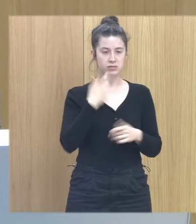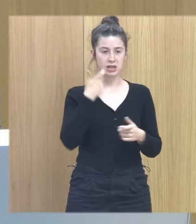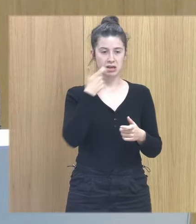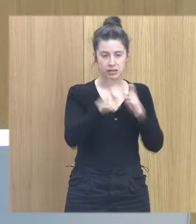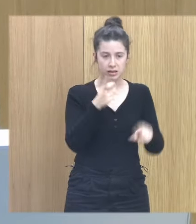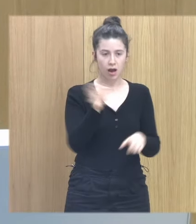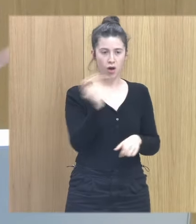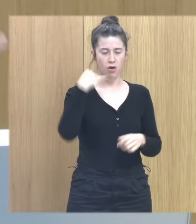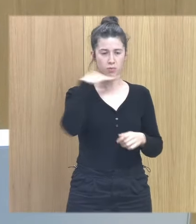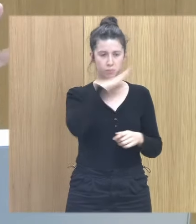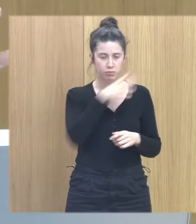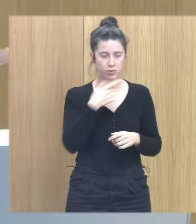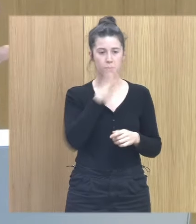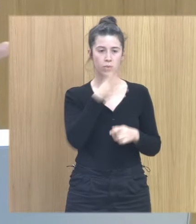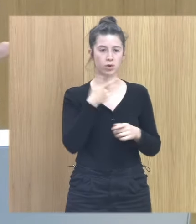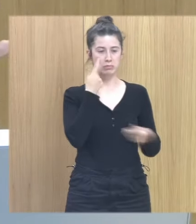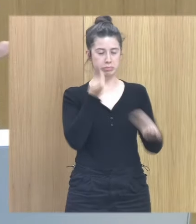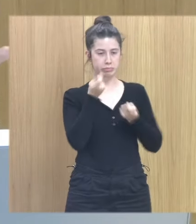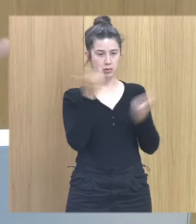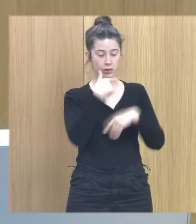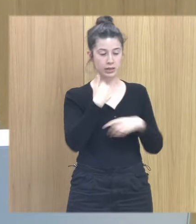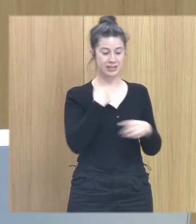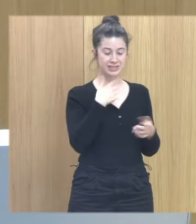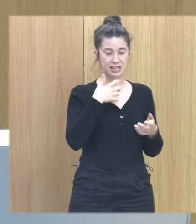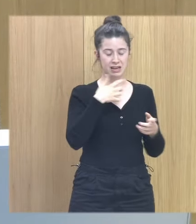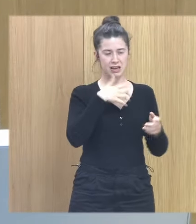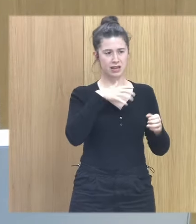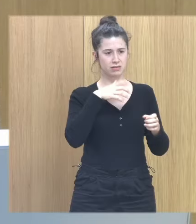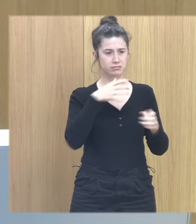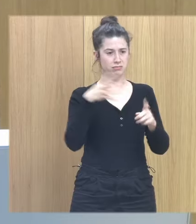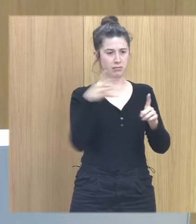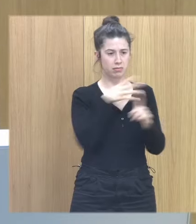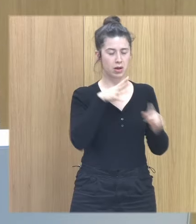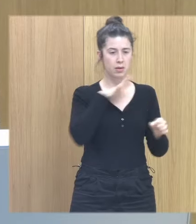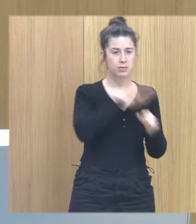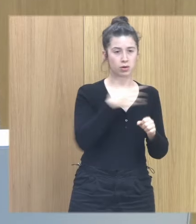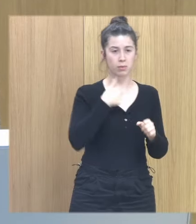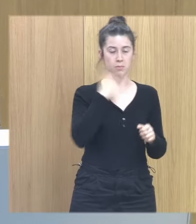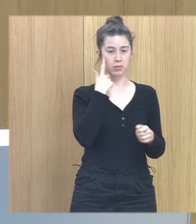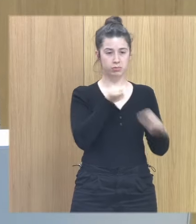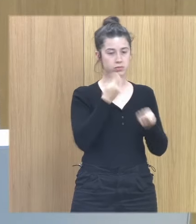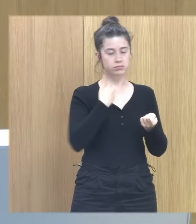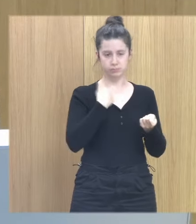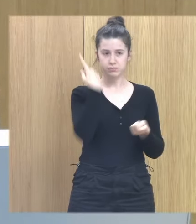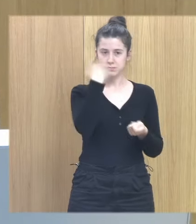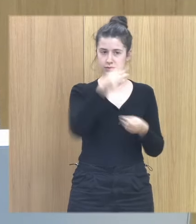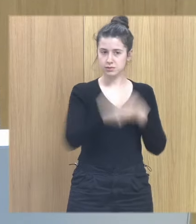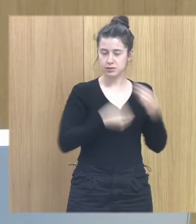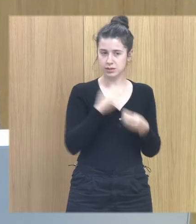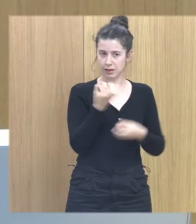descontrol. Yo no violo a un niño por descontrol. Cuando yo violo a un niño sé lo que estoy haciendo. Y esta es una